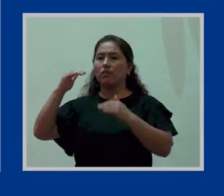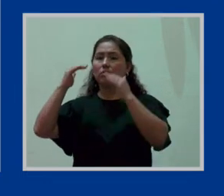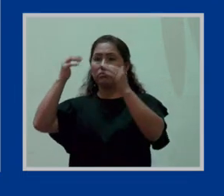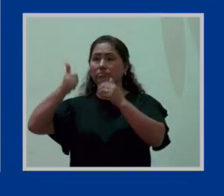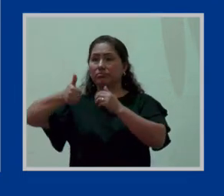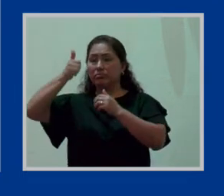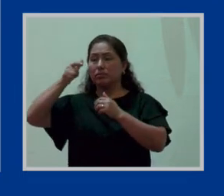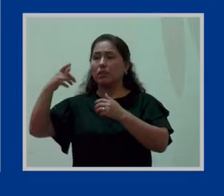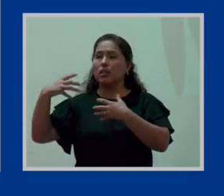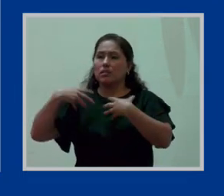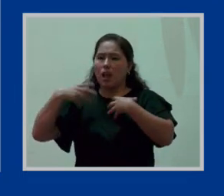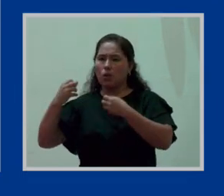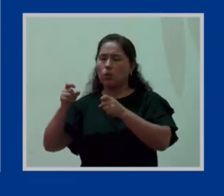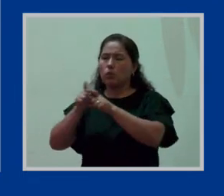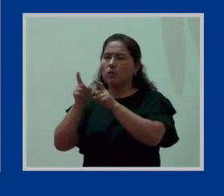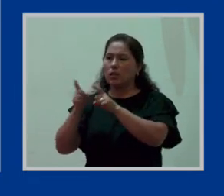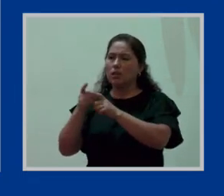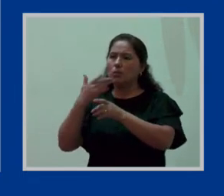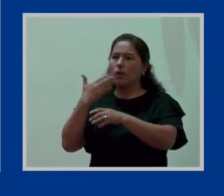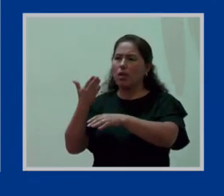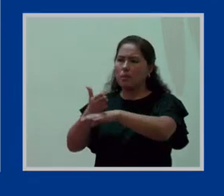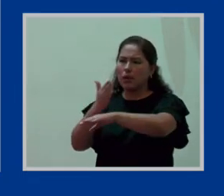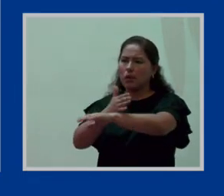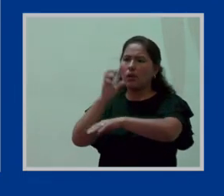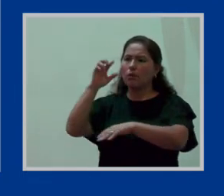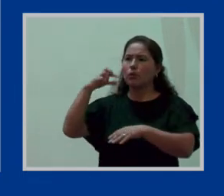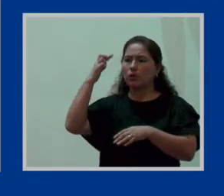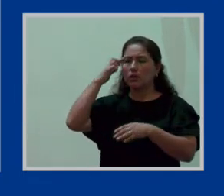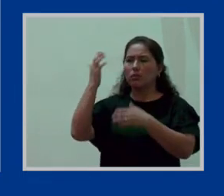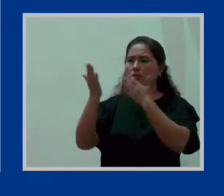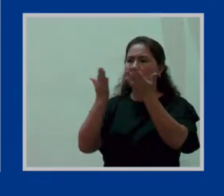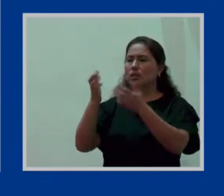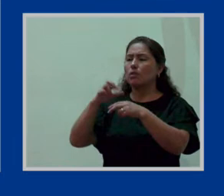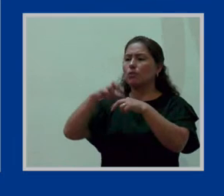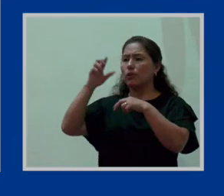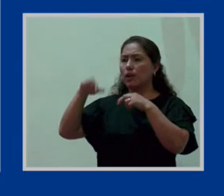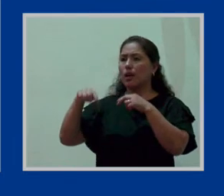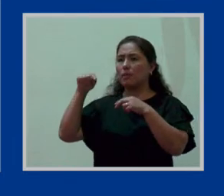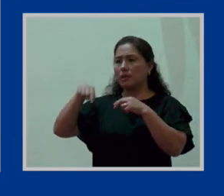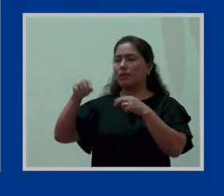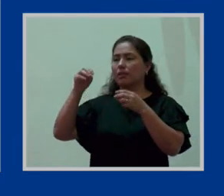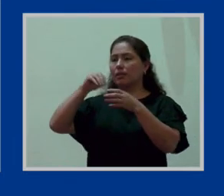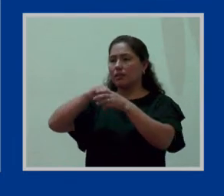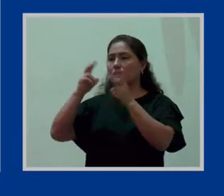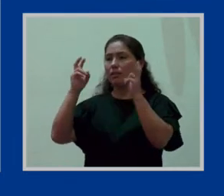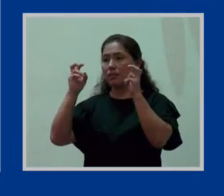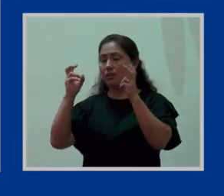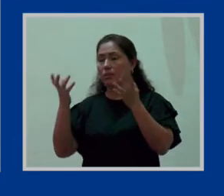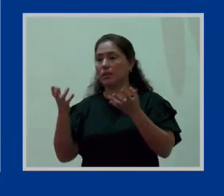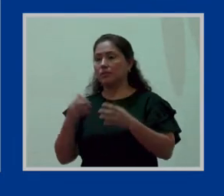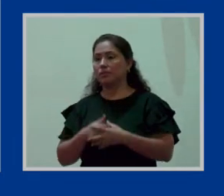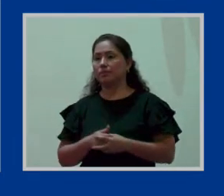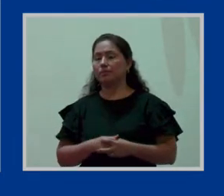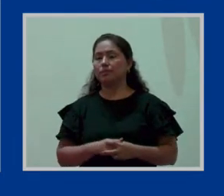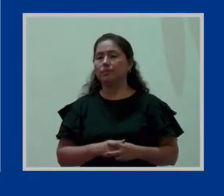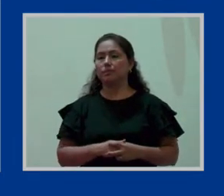salud y se pueden mejorar las políticas y los servicios y los programas en esta materia por otro lado